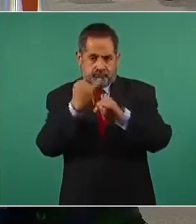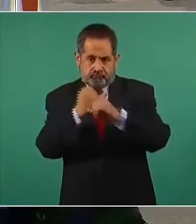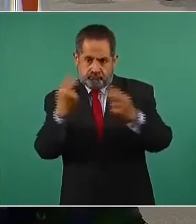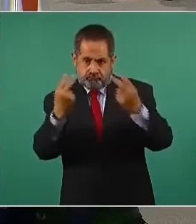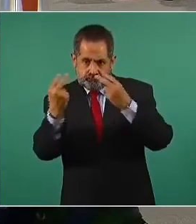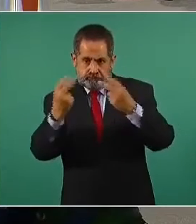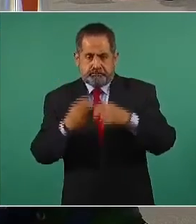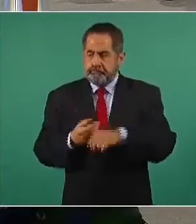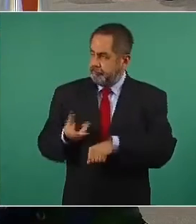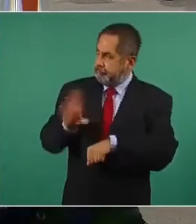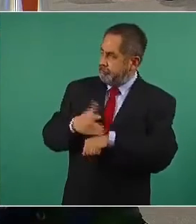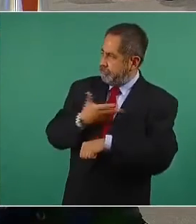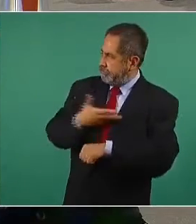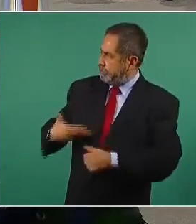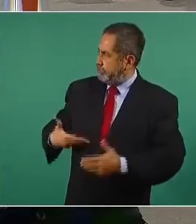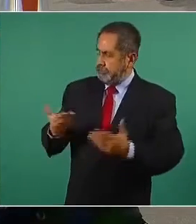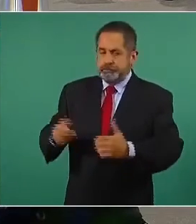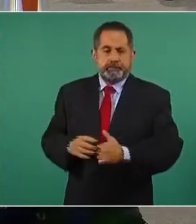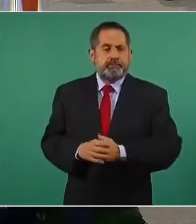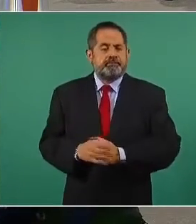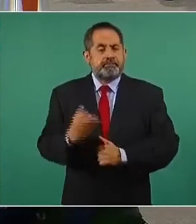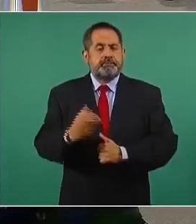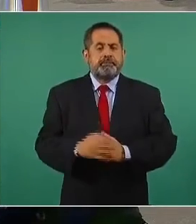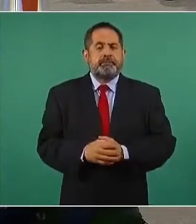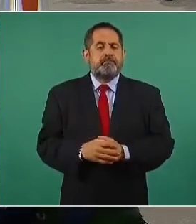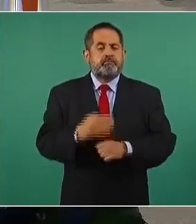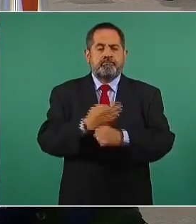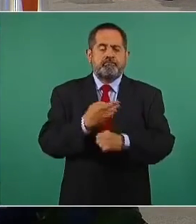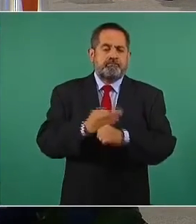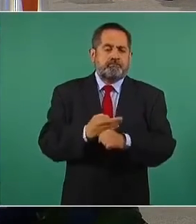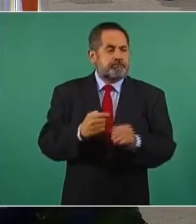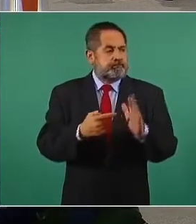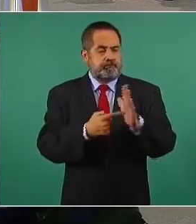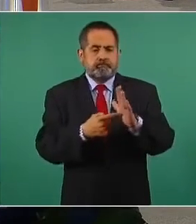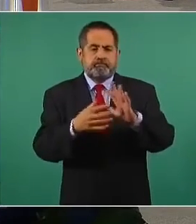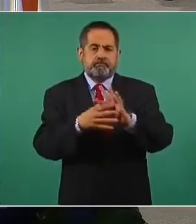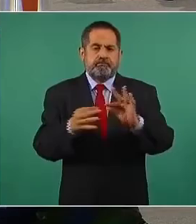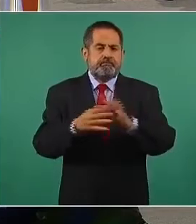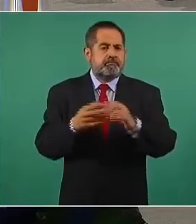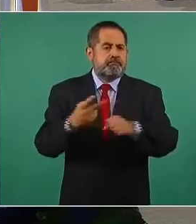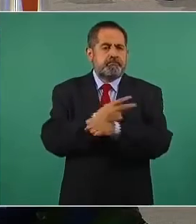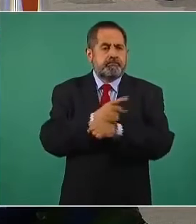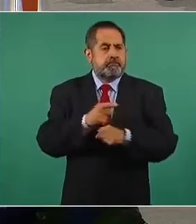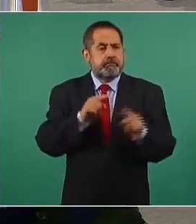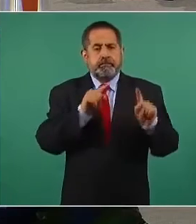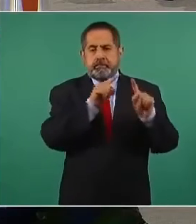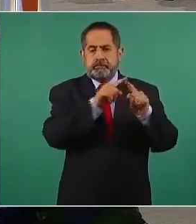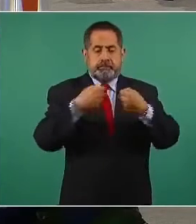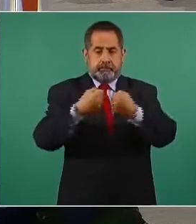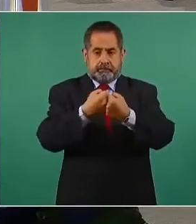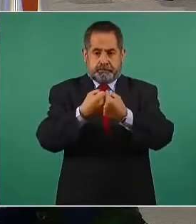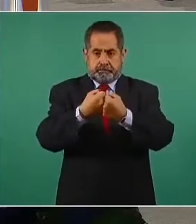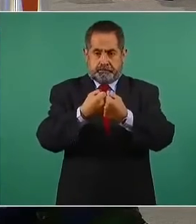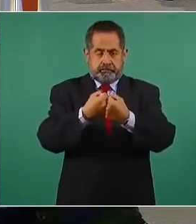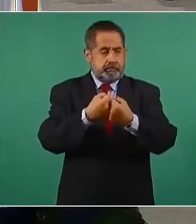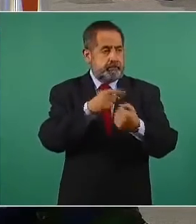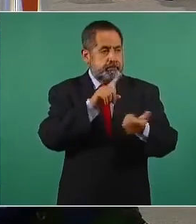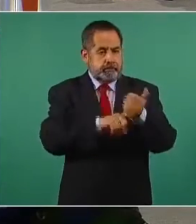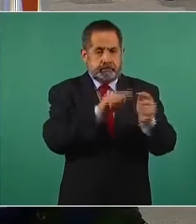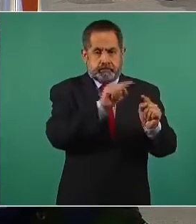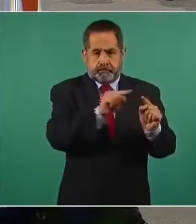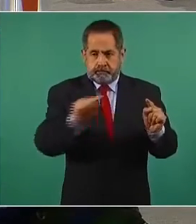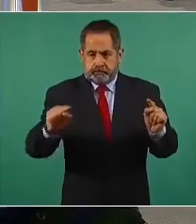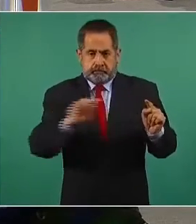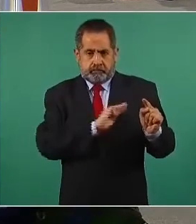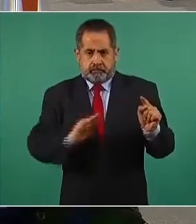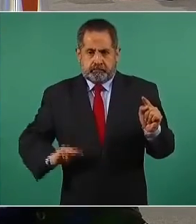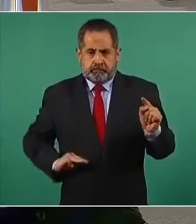Con su permiso, señor presidente, vamos a presentar la vacunación en los municipios fronterizos que